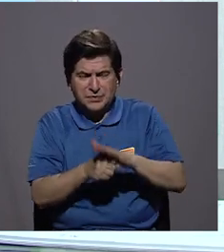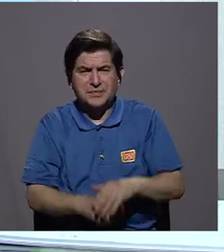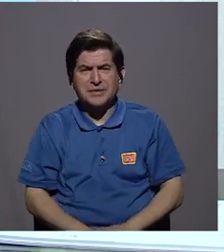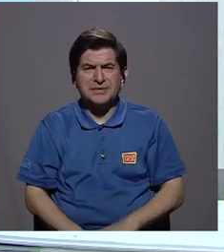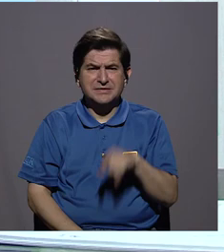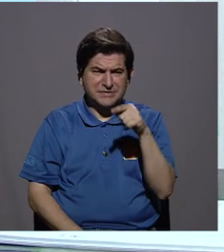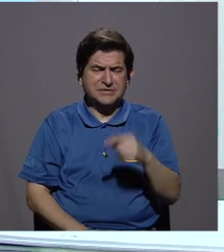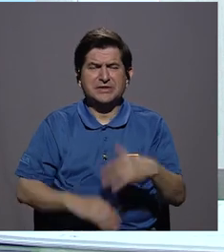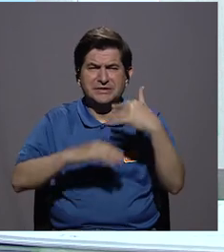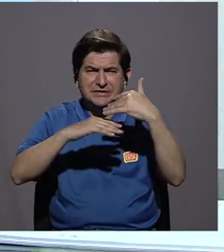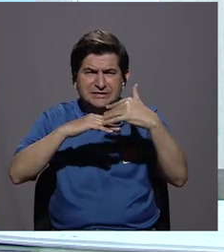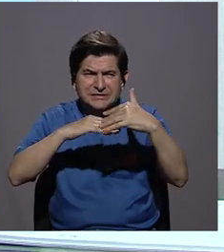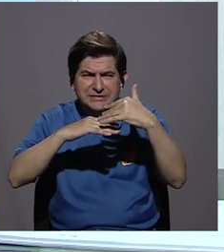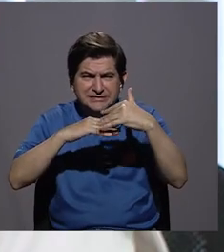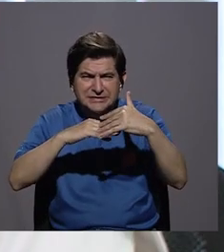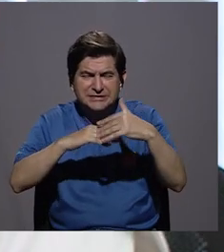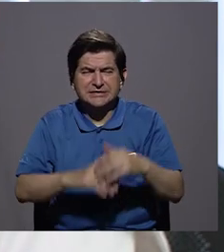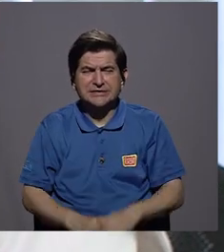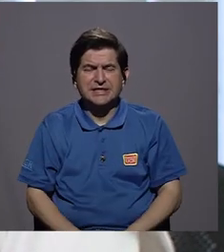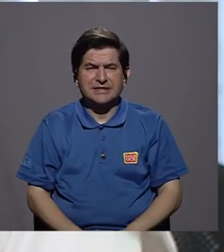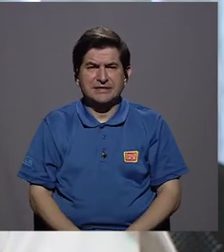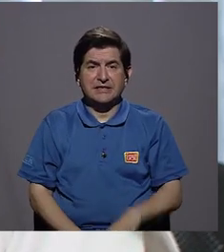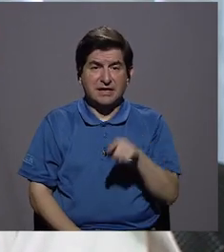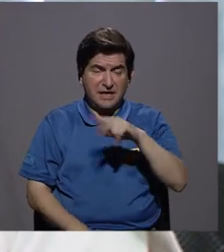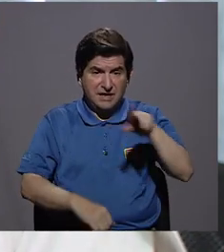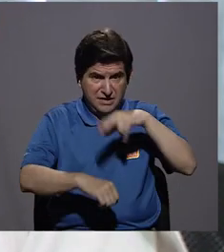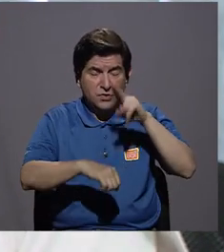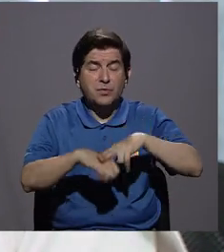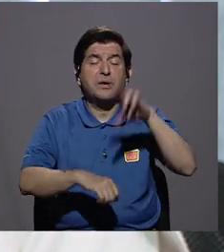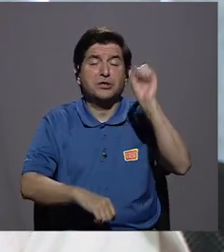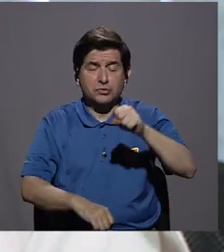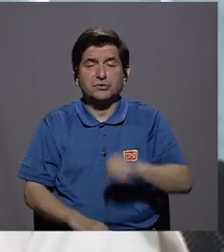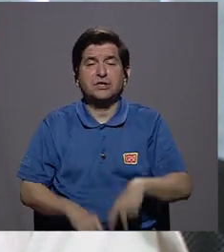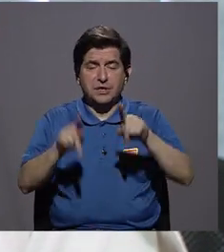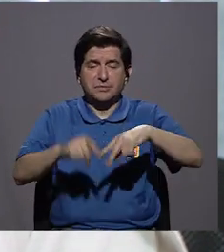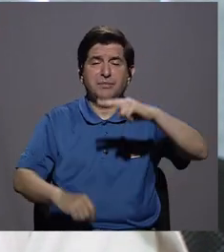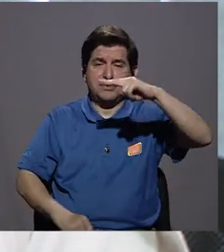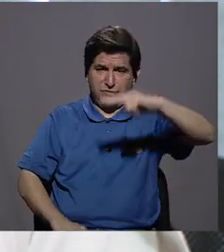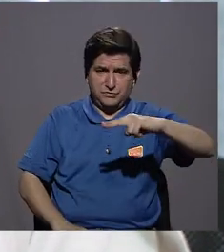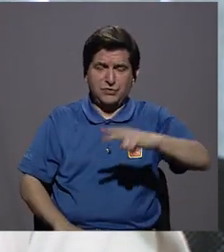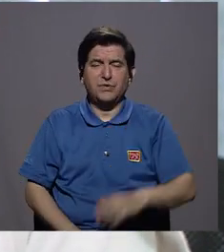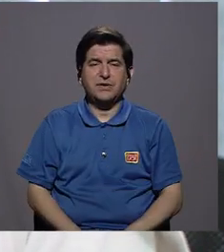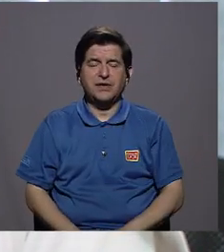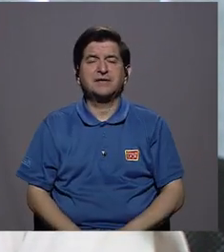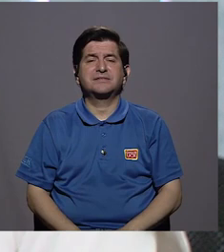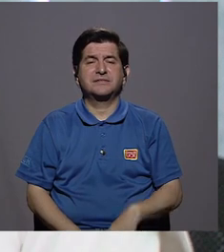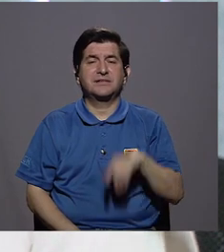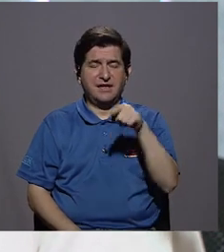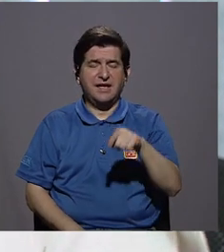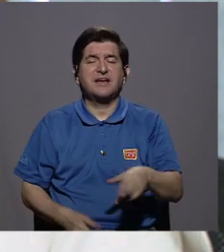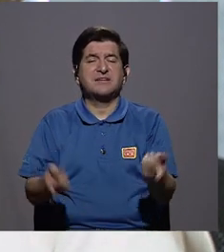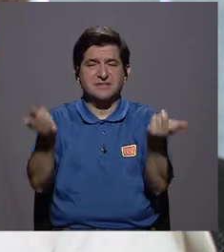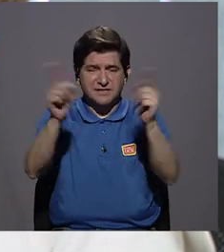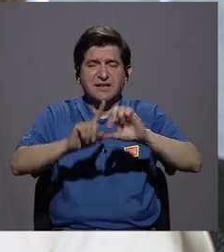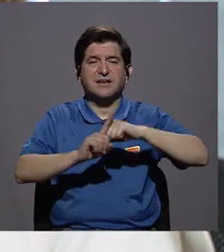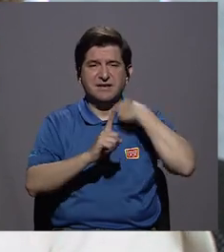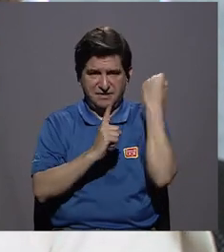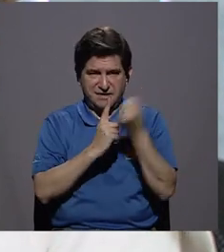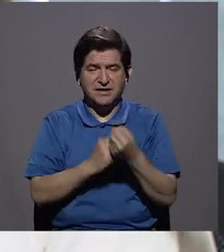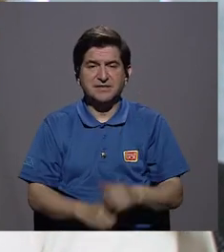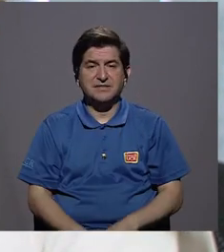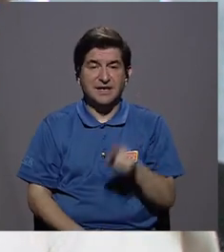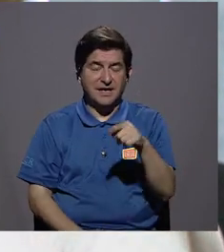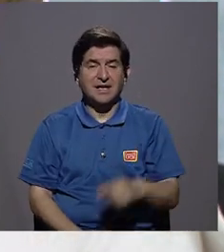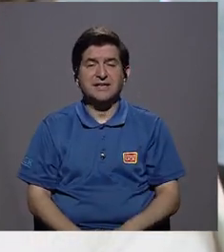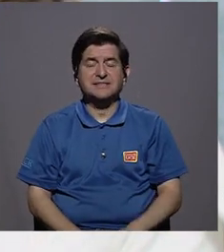ulcera es muy común, ese tipo de...? Es muy común, es muy común y como usted lo está diciendo en pacientitos encamados. Esas se llaman